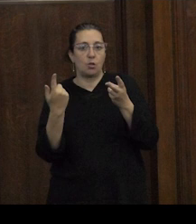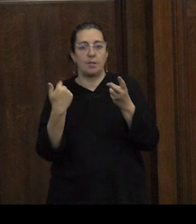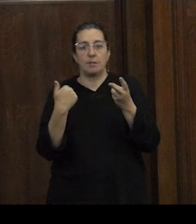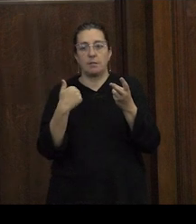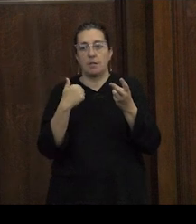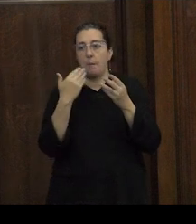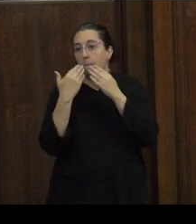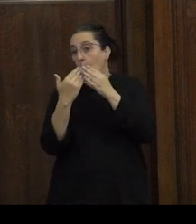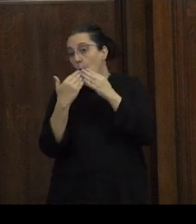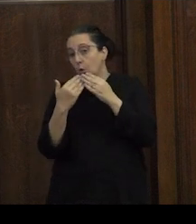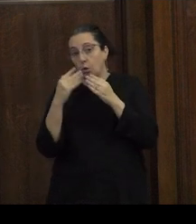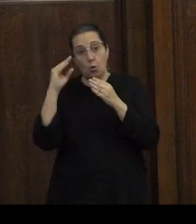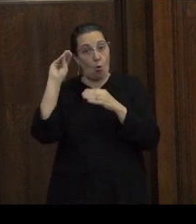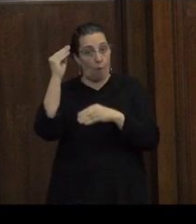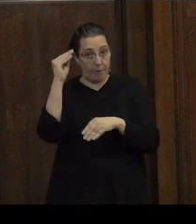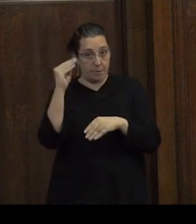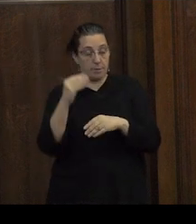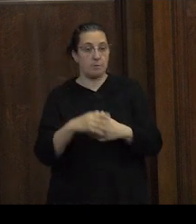juveniles